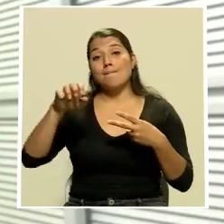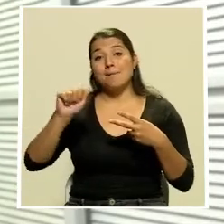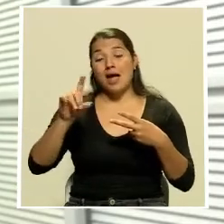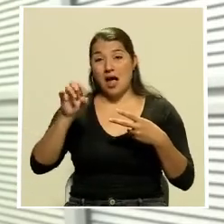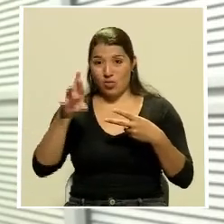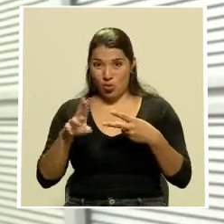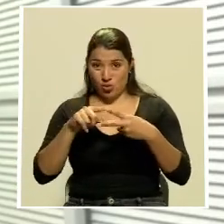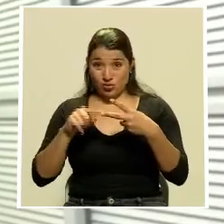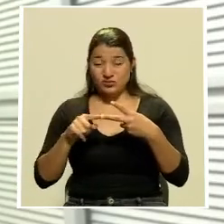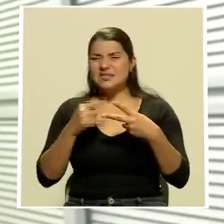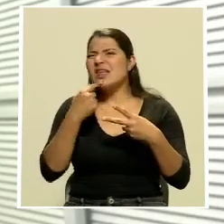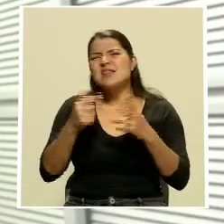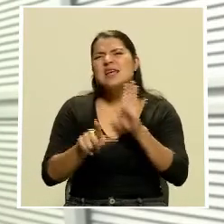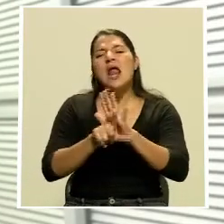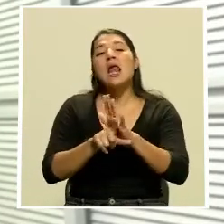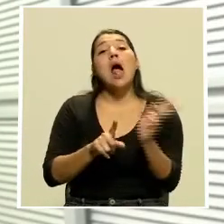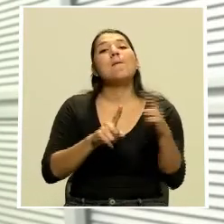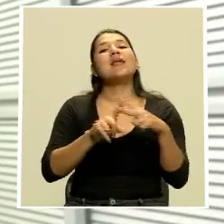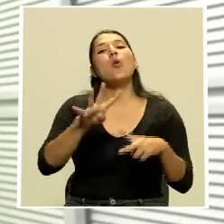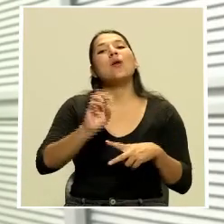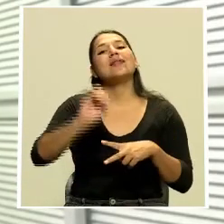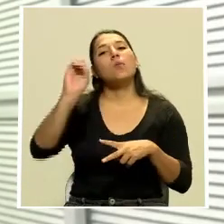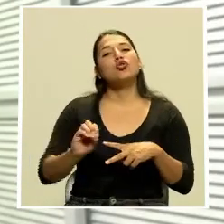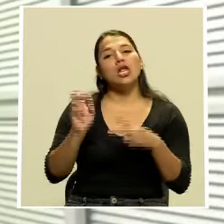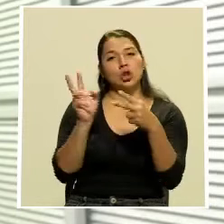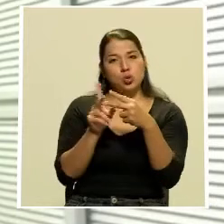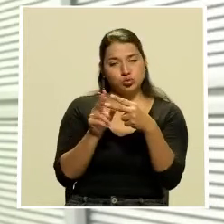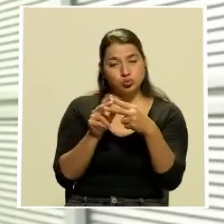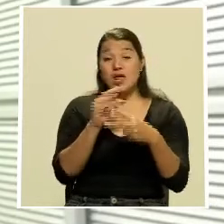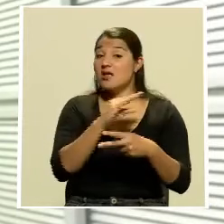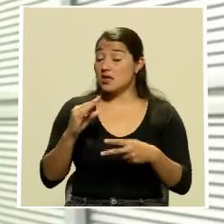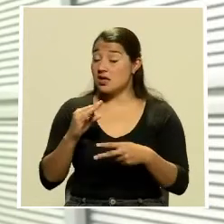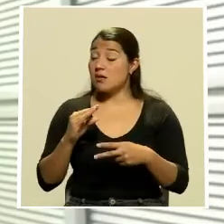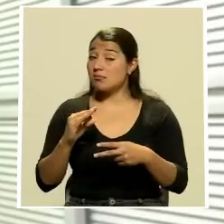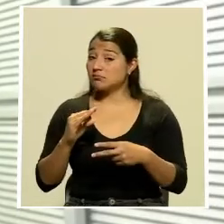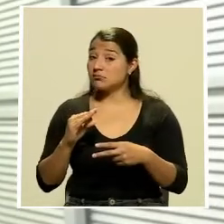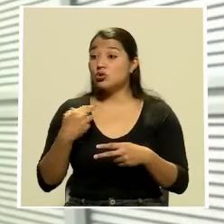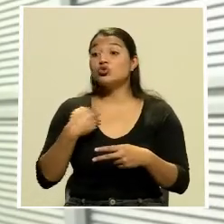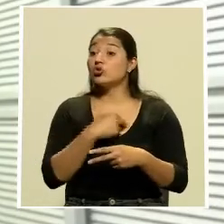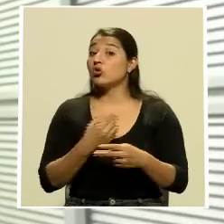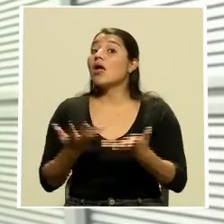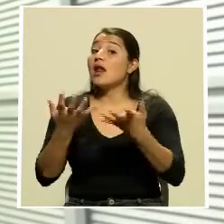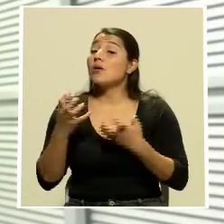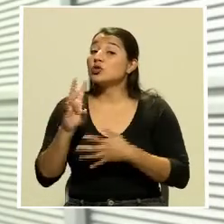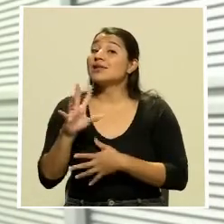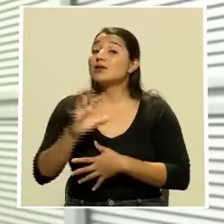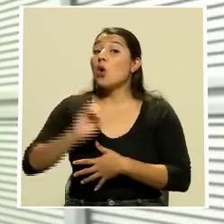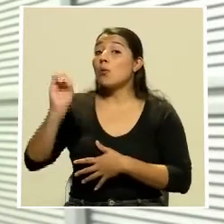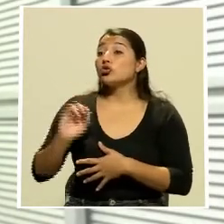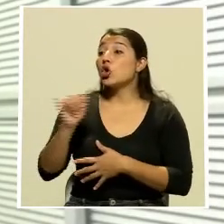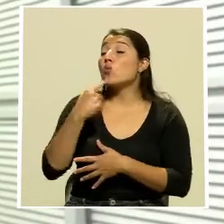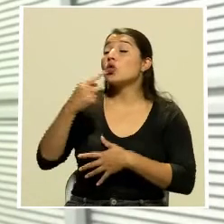% a estos dispositivos y más bien debería ser con un 75% tal como lo propone la